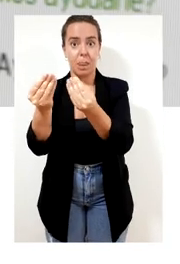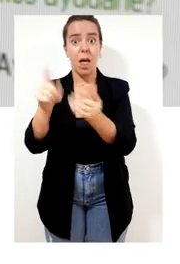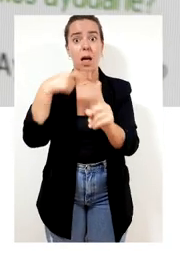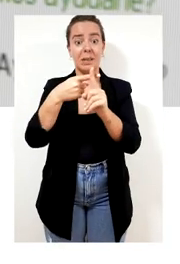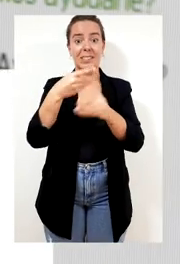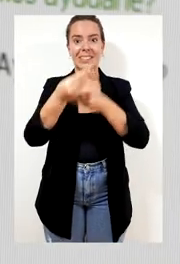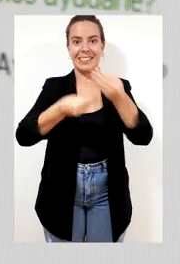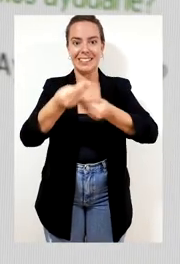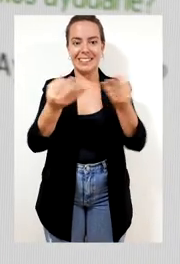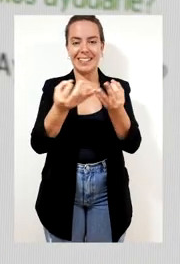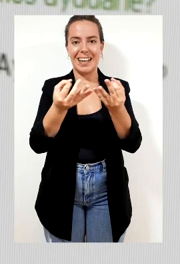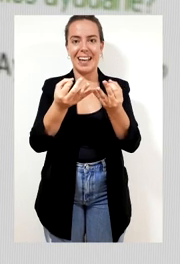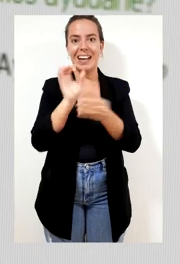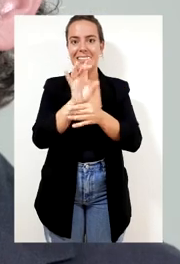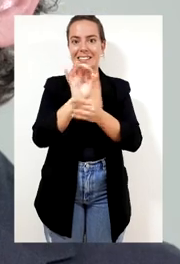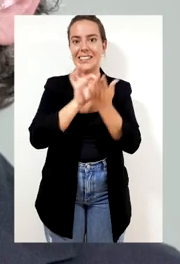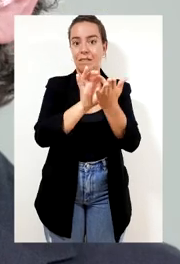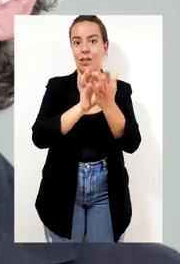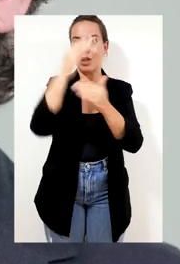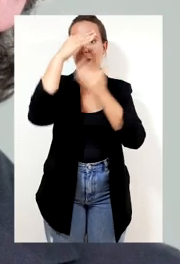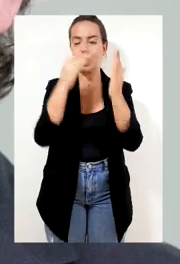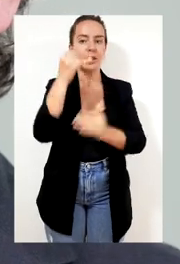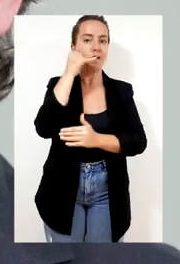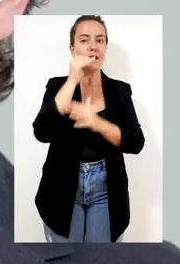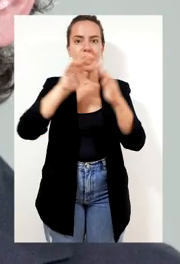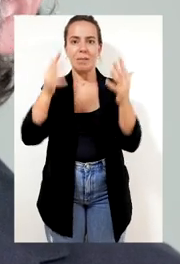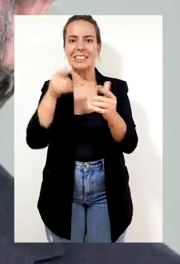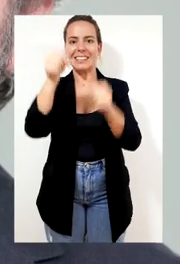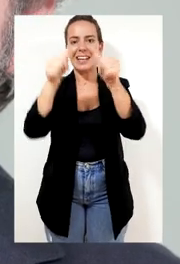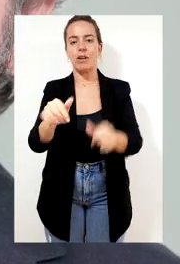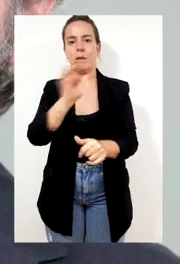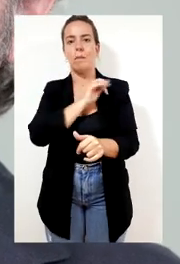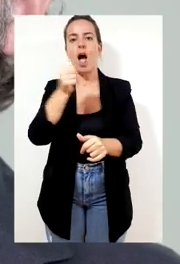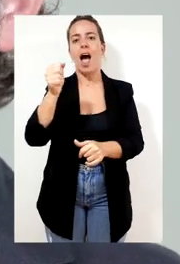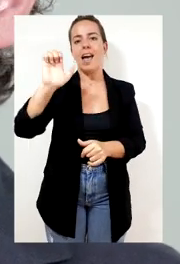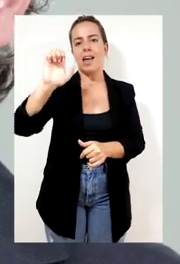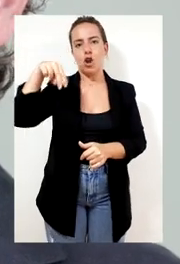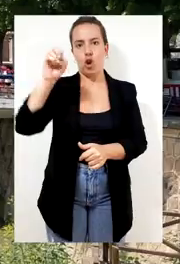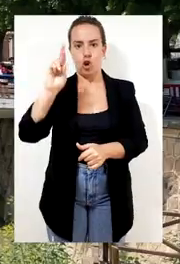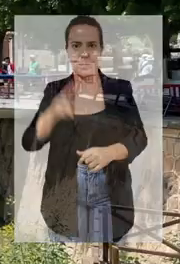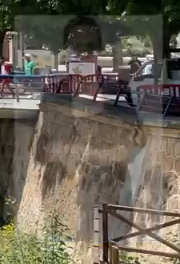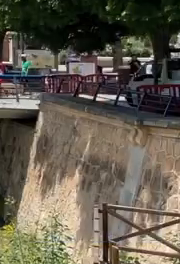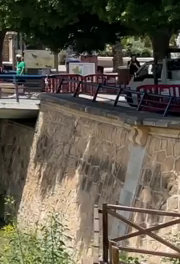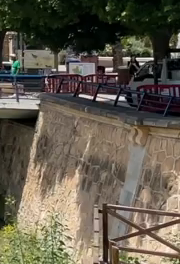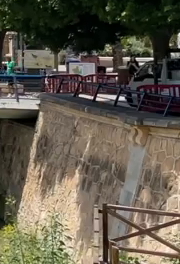Además, hemos elaborado una nueva carta de servicios de atención telefónica y telemática con certificación AENOR UNE.